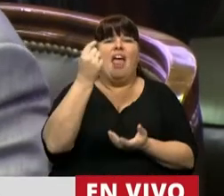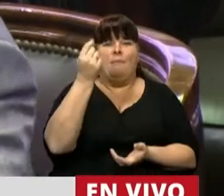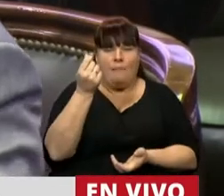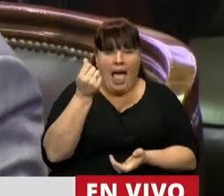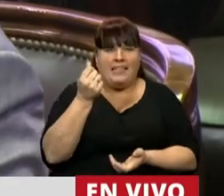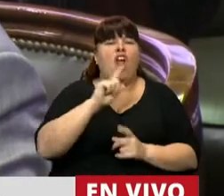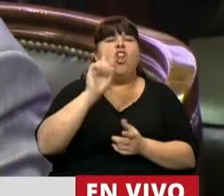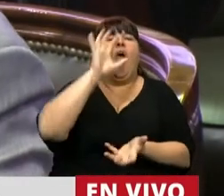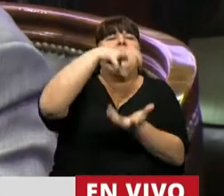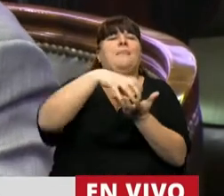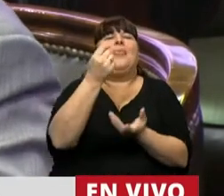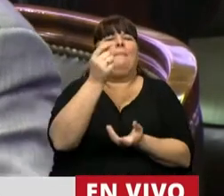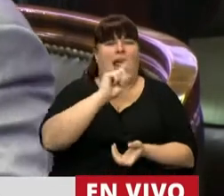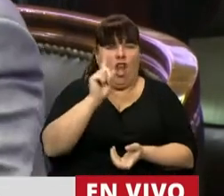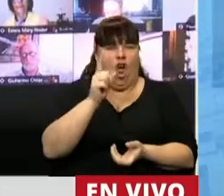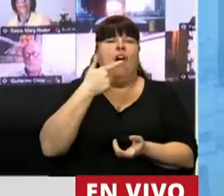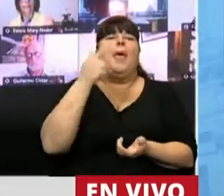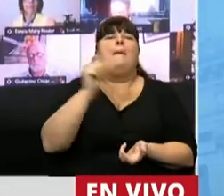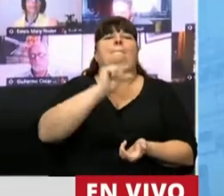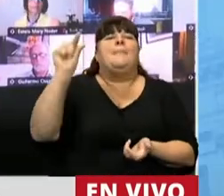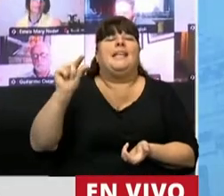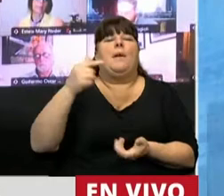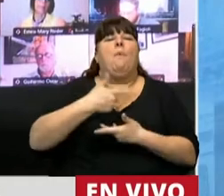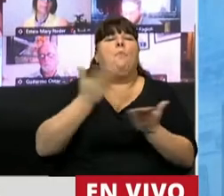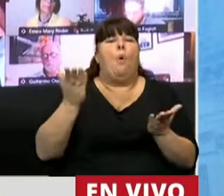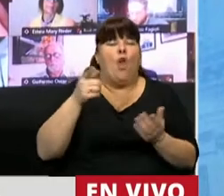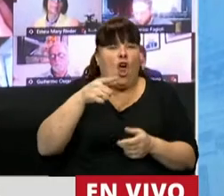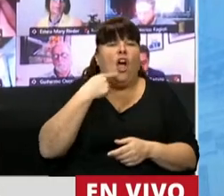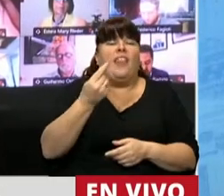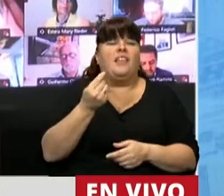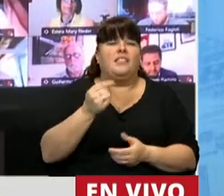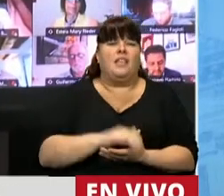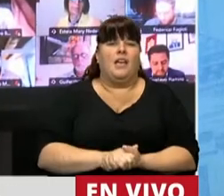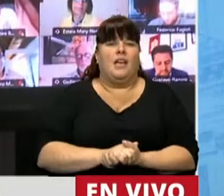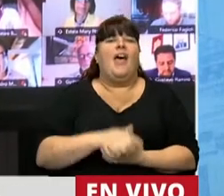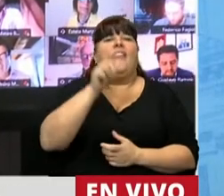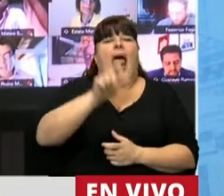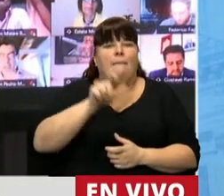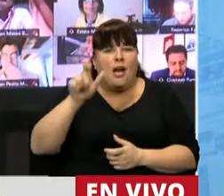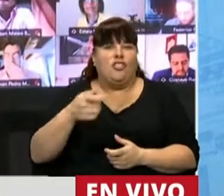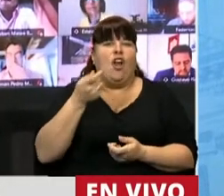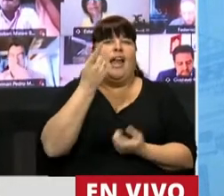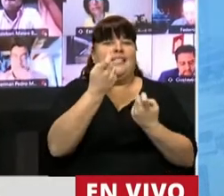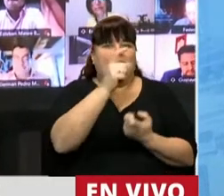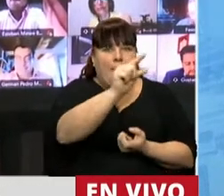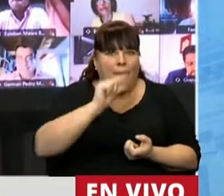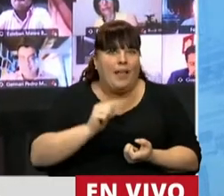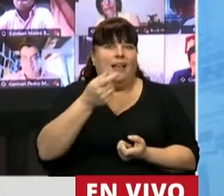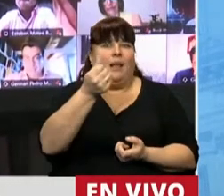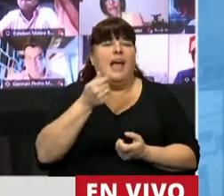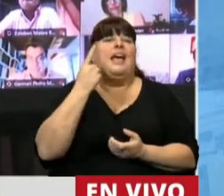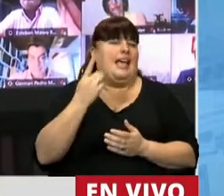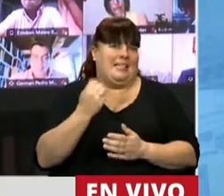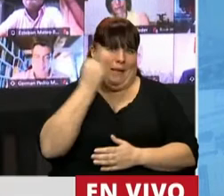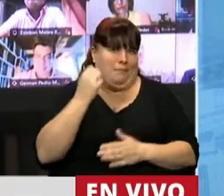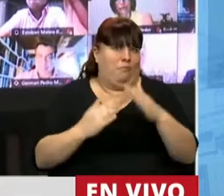de las entidades financieras, cuando hablamos del crédito público estamos hablando de los usuarios financieros que son la